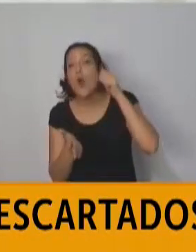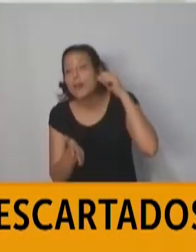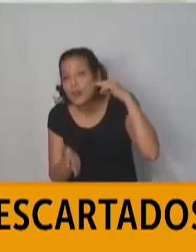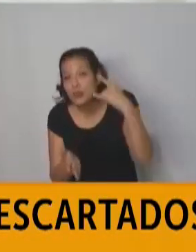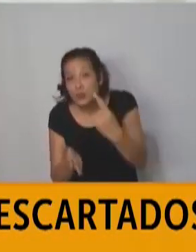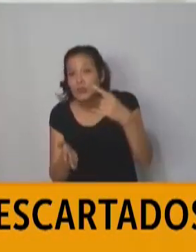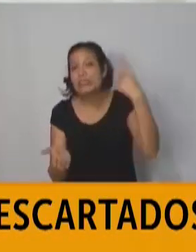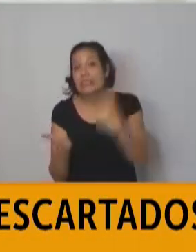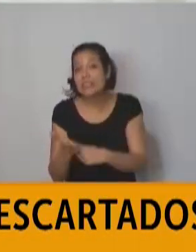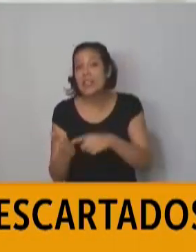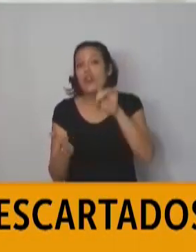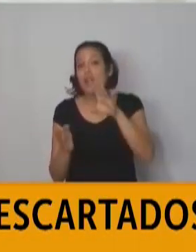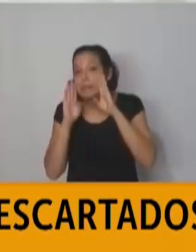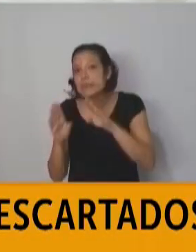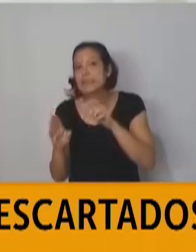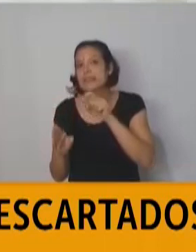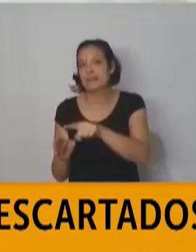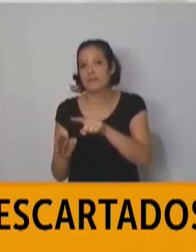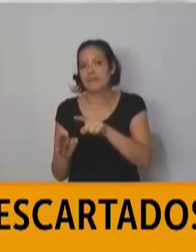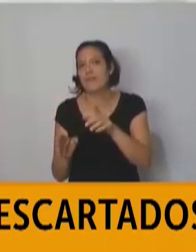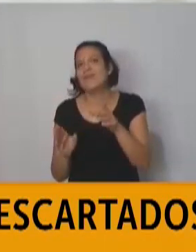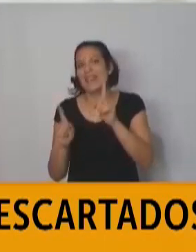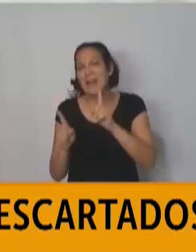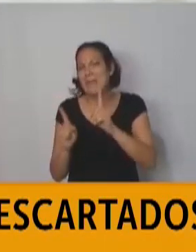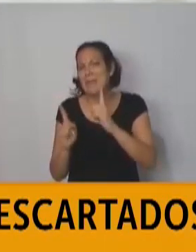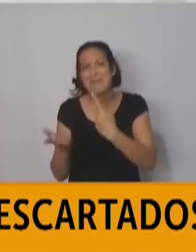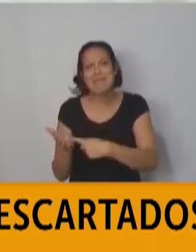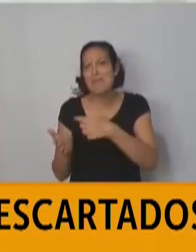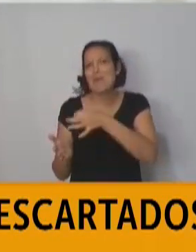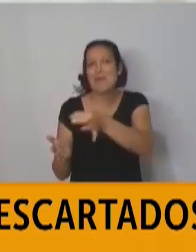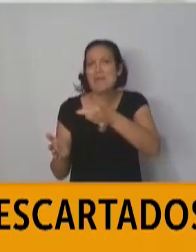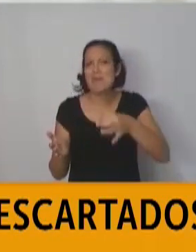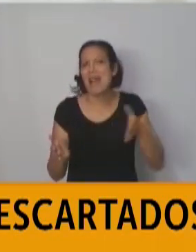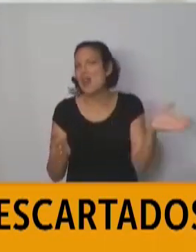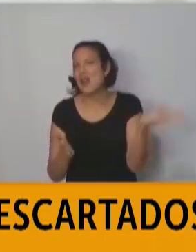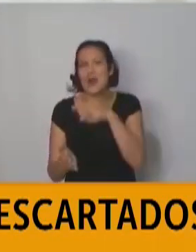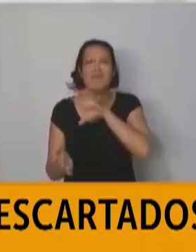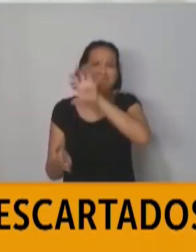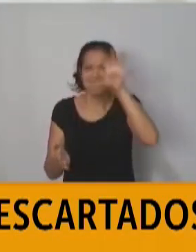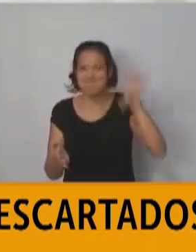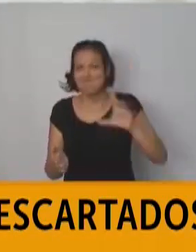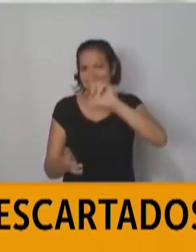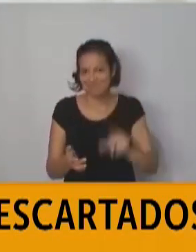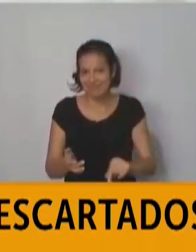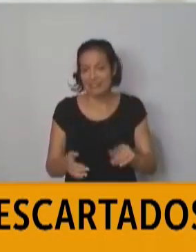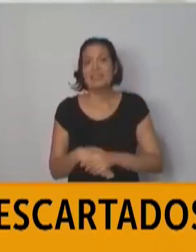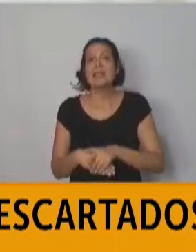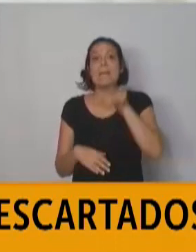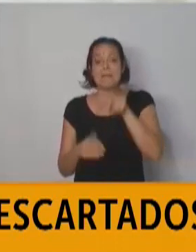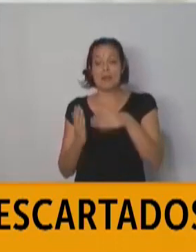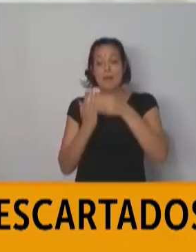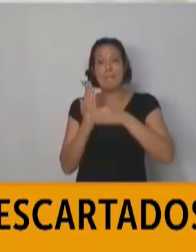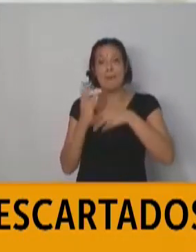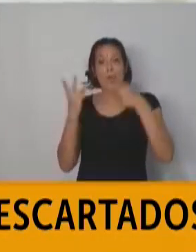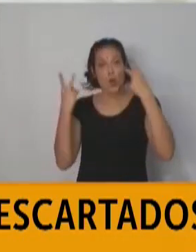en esa contundencia en toda la provincia. El Ministro de Turismo, seguramente por indicaciones del Ministerio de